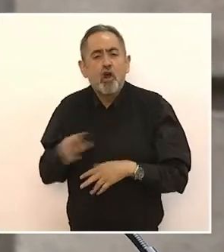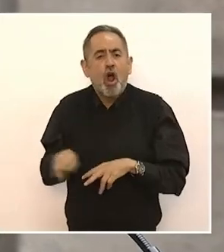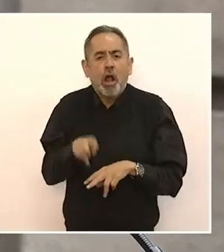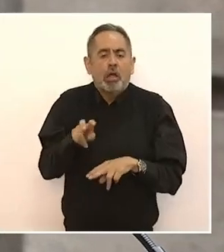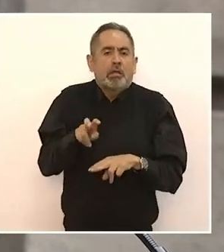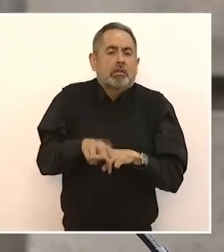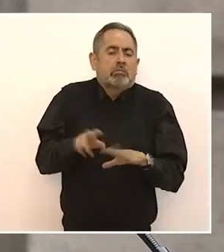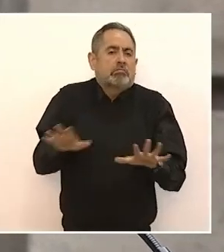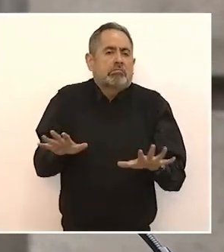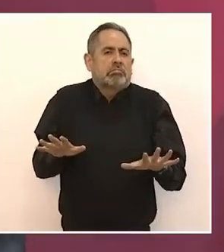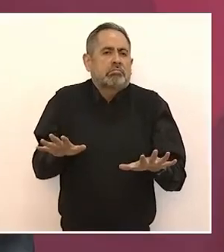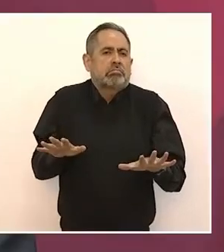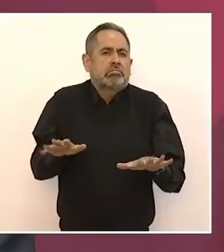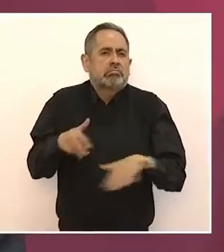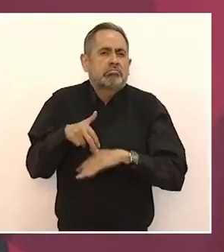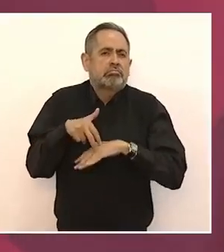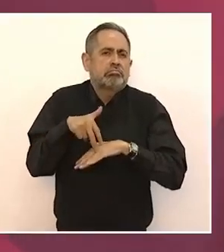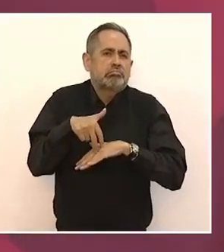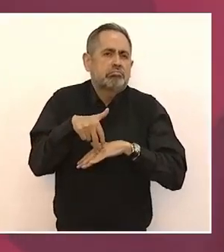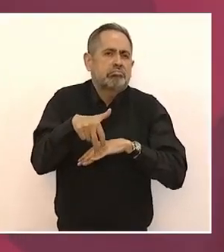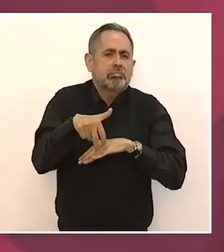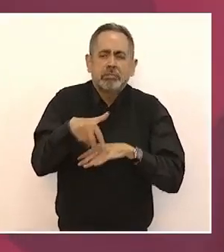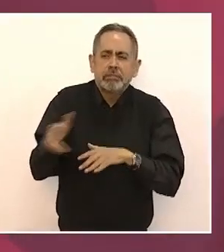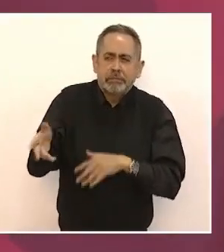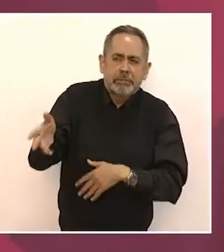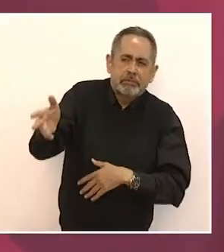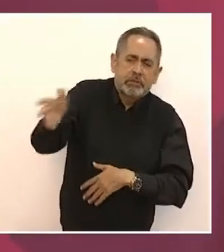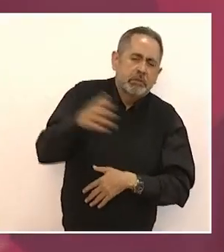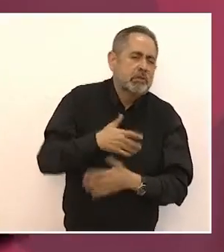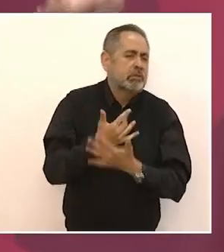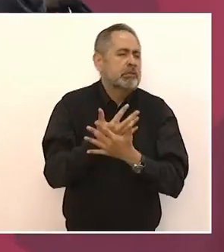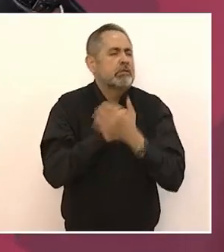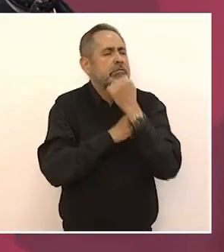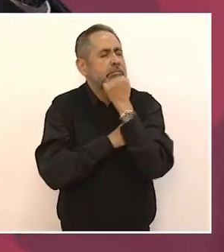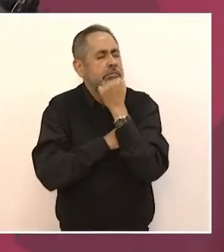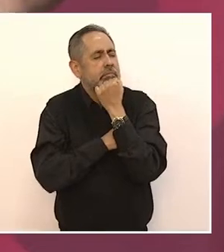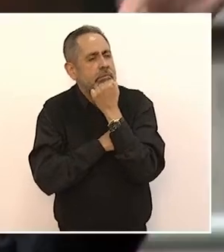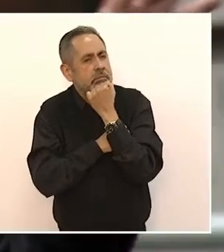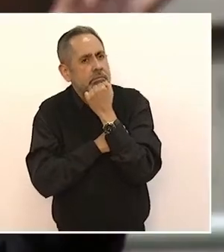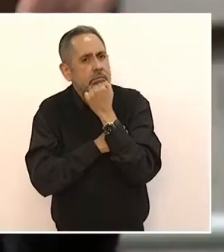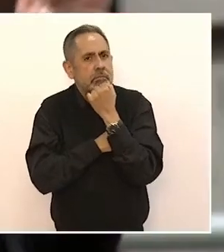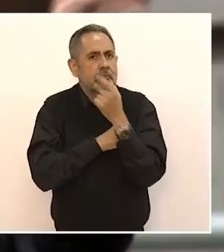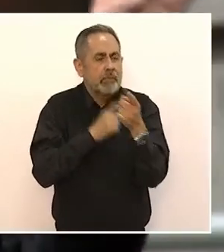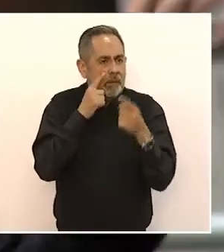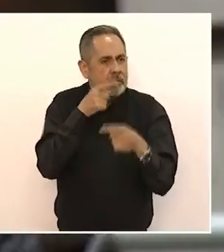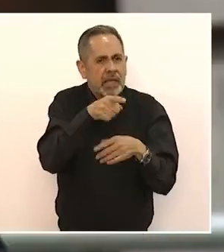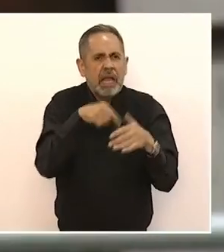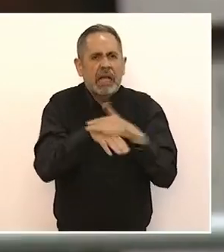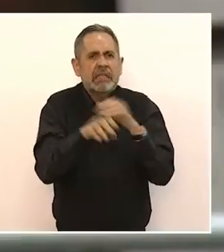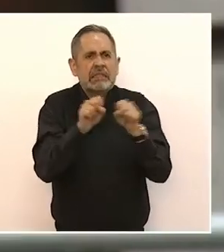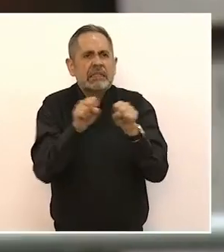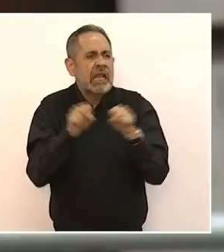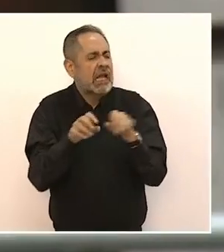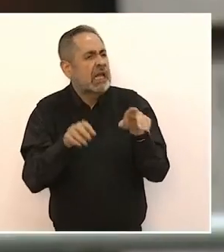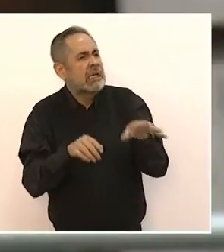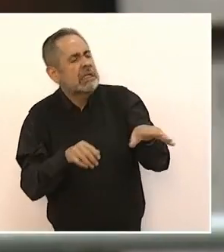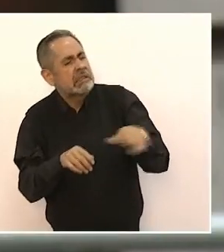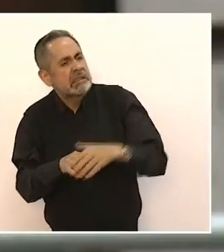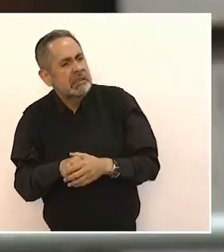esperando. Y de repente vi una sala de